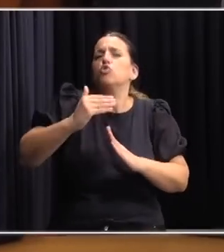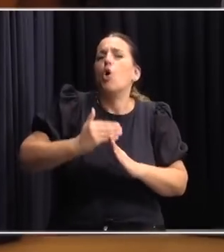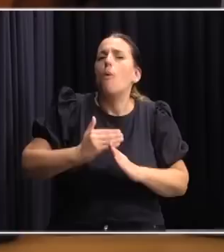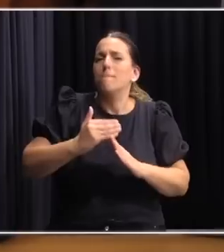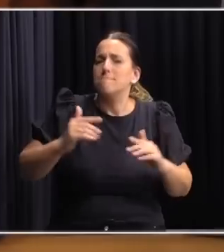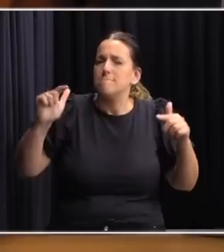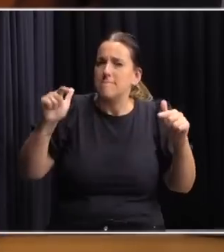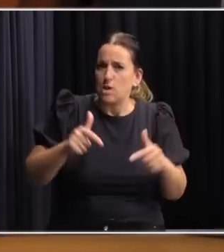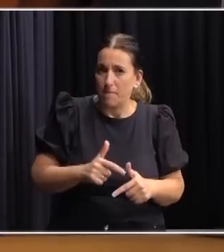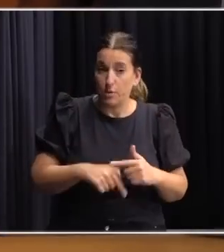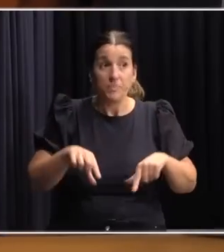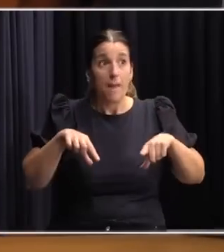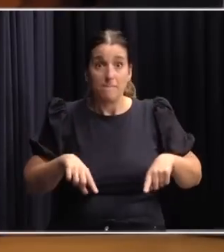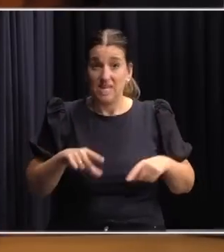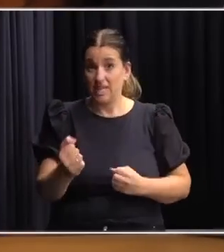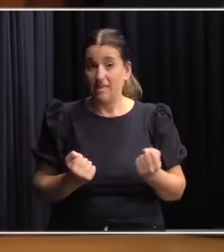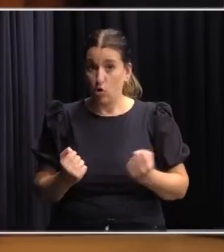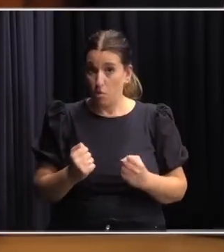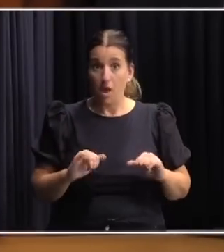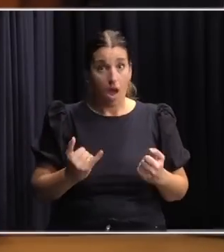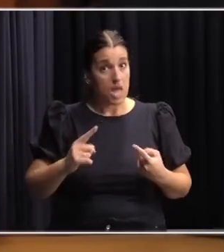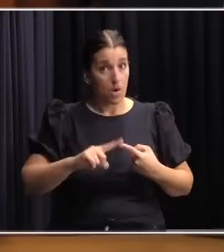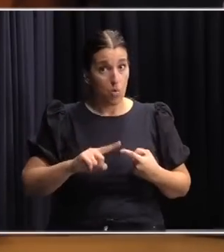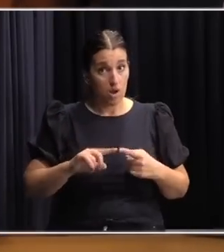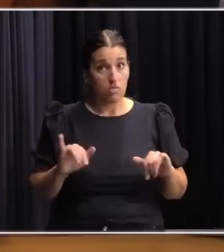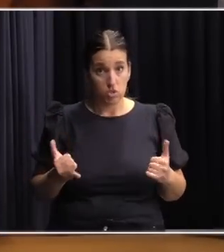la ministra de Economía tenemos un pacto